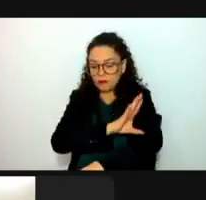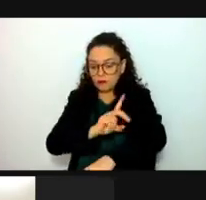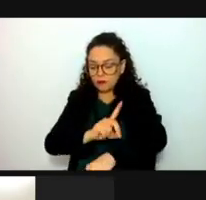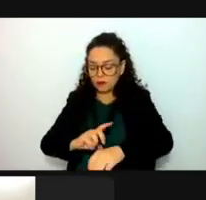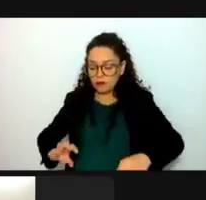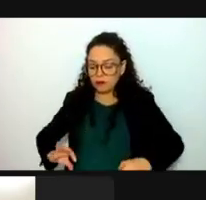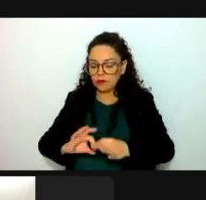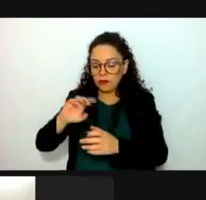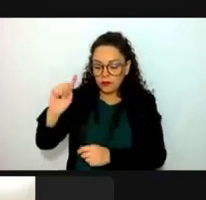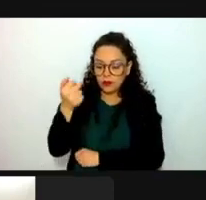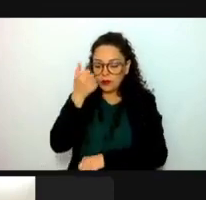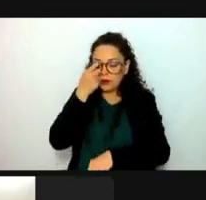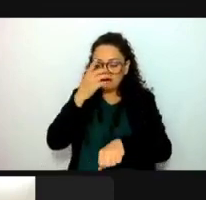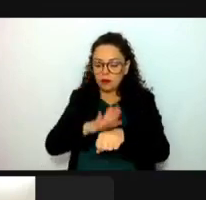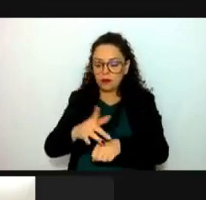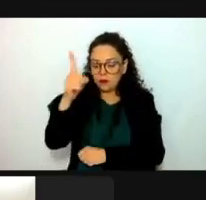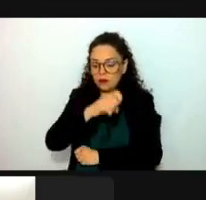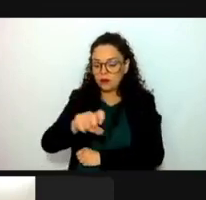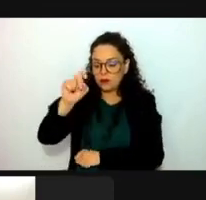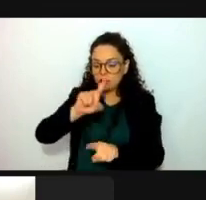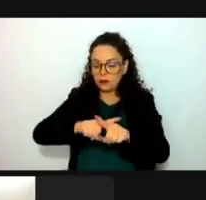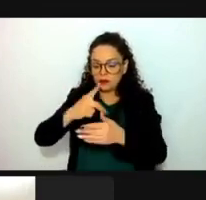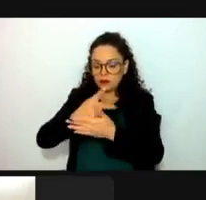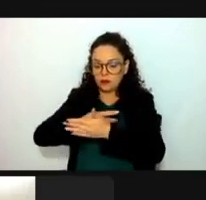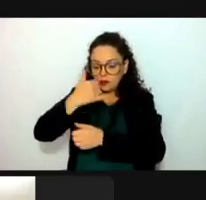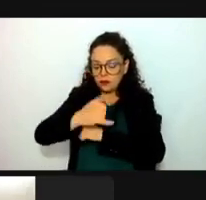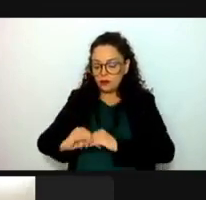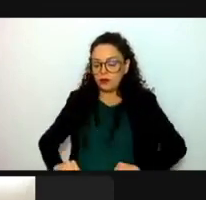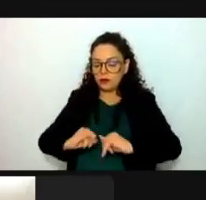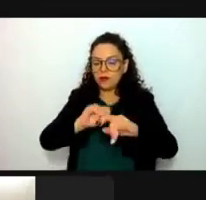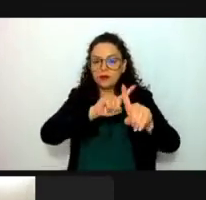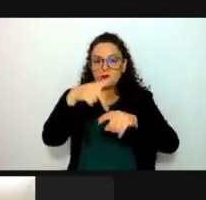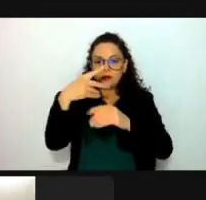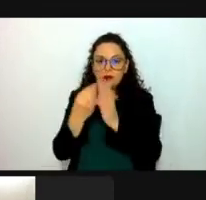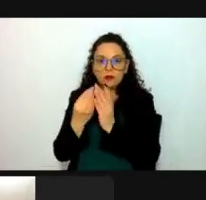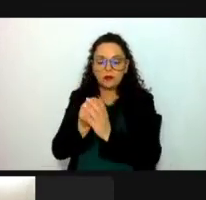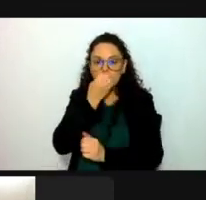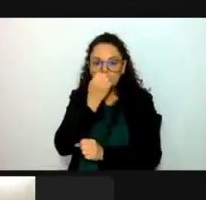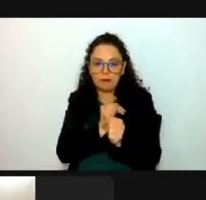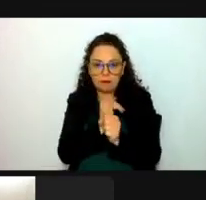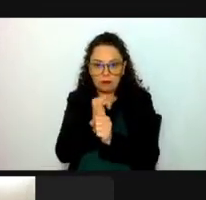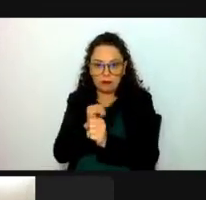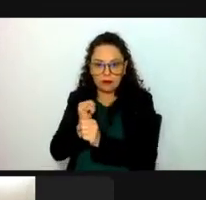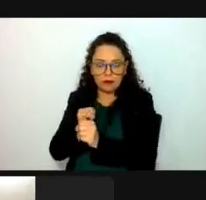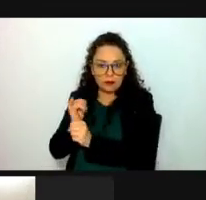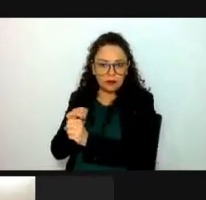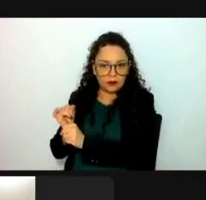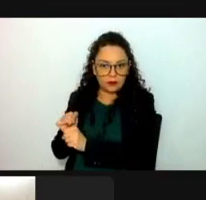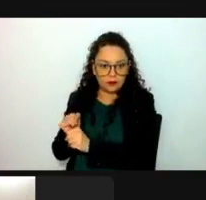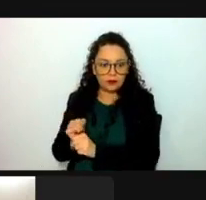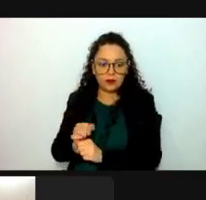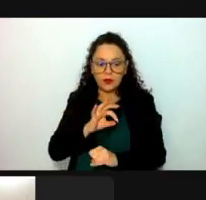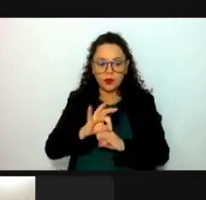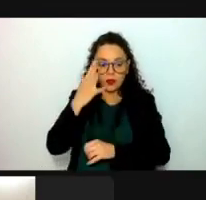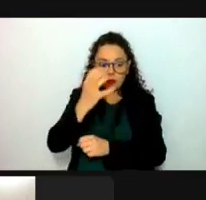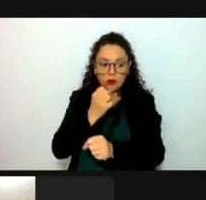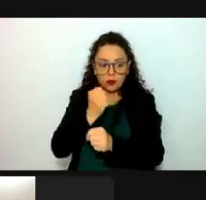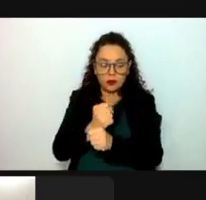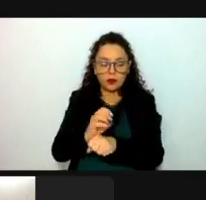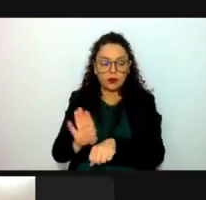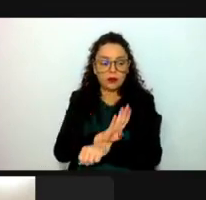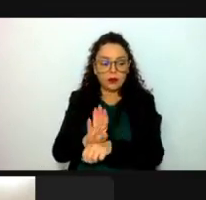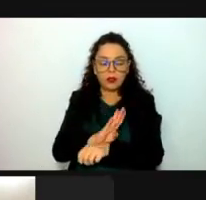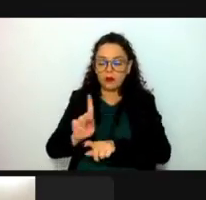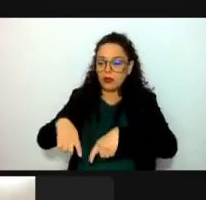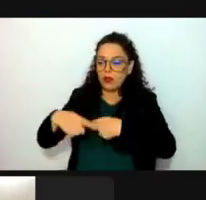administrativo de 130 proyectos con diversas instituciones académicas y de investigación, en los últimos cinco años beneficiando a instituciones,